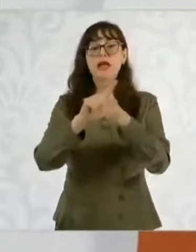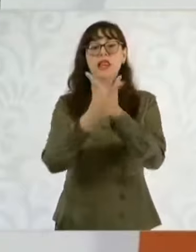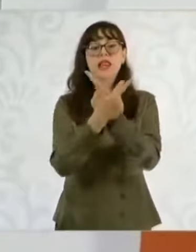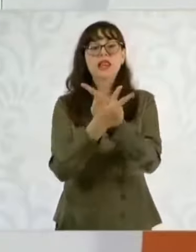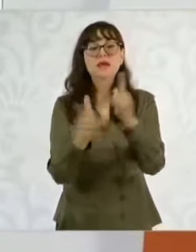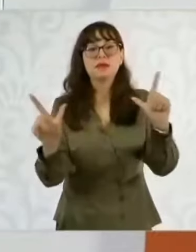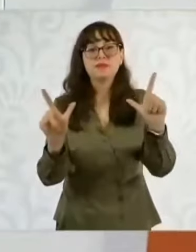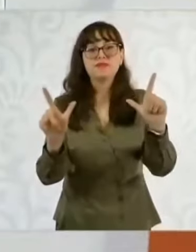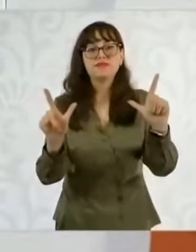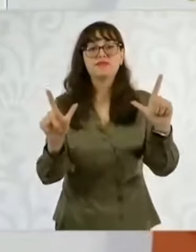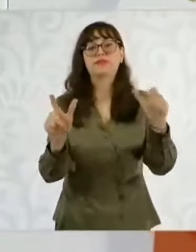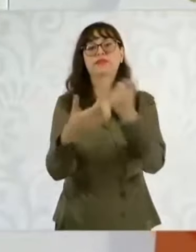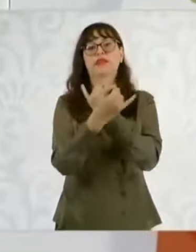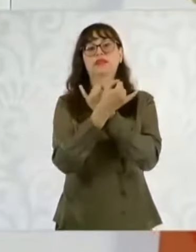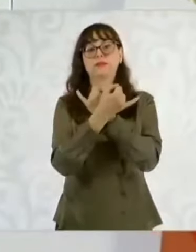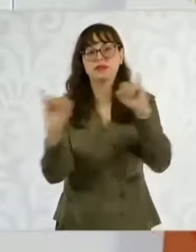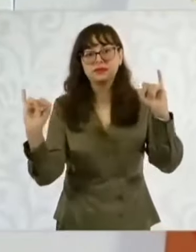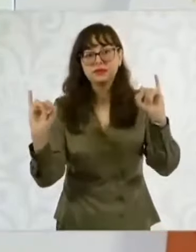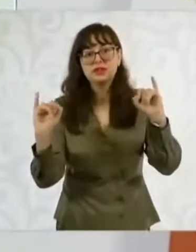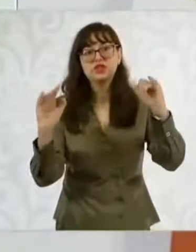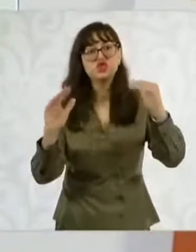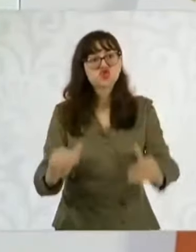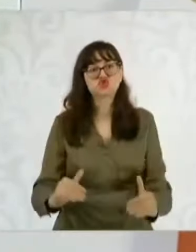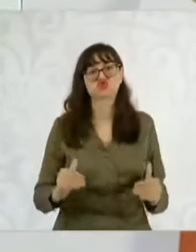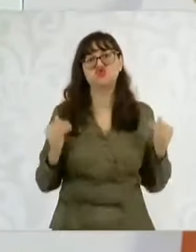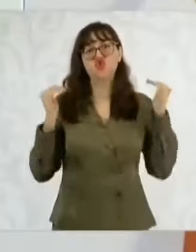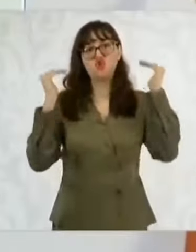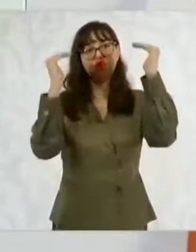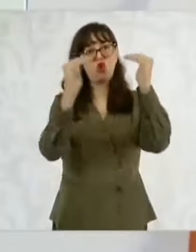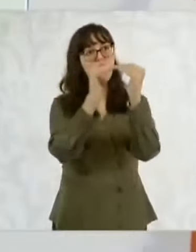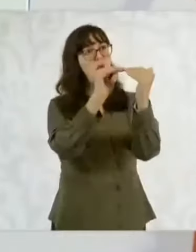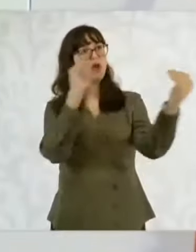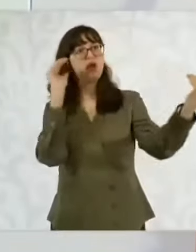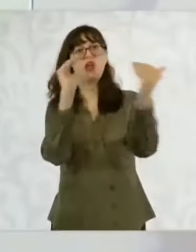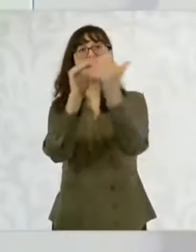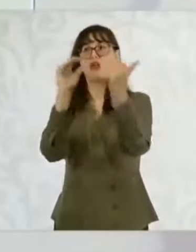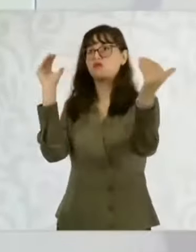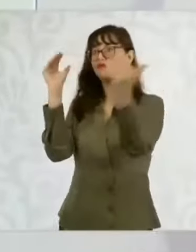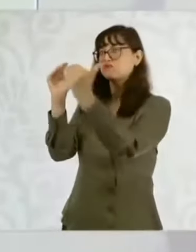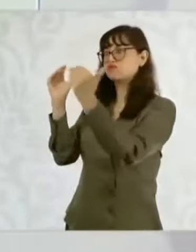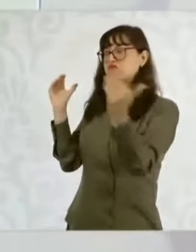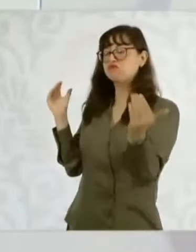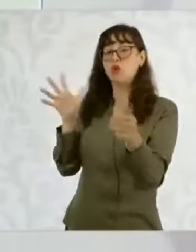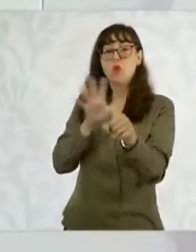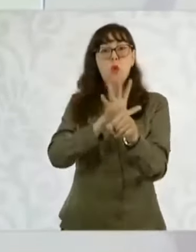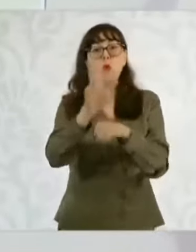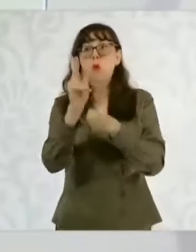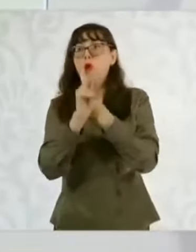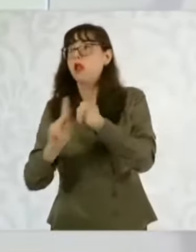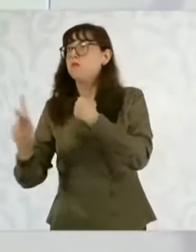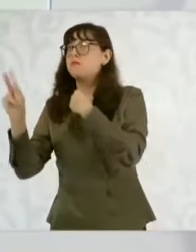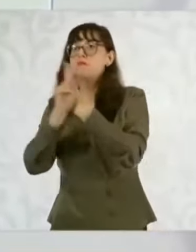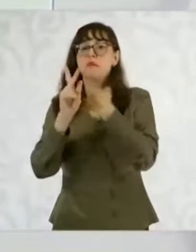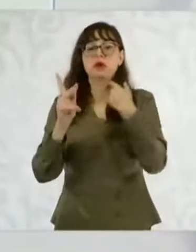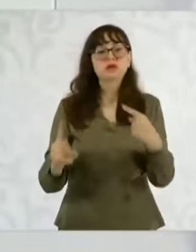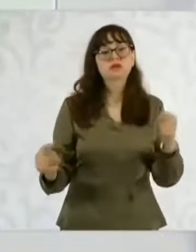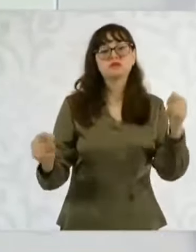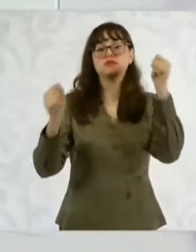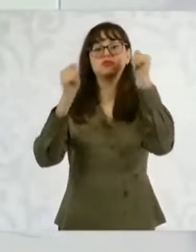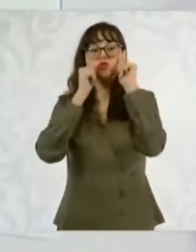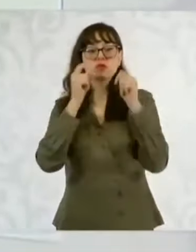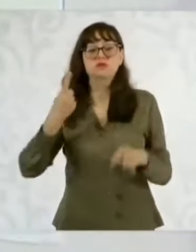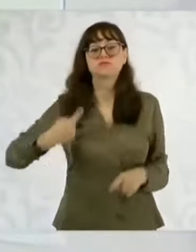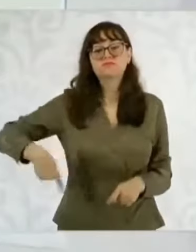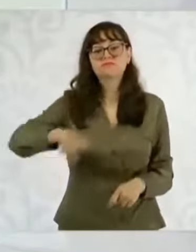a cualquier país del mundo o cualquier reunión multilateral, pues vamos orgullosos,